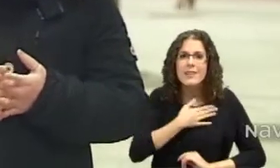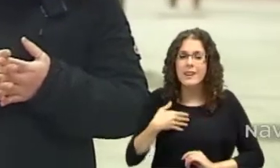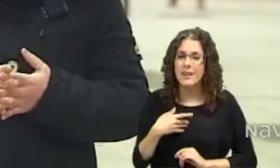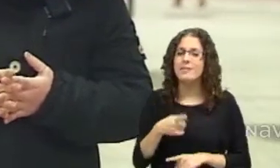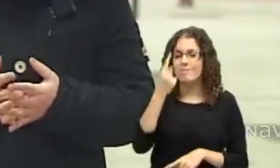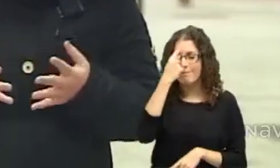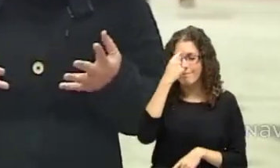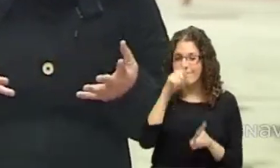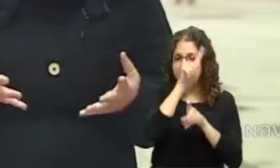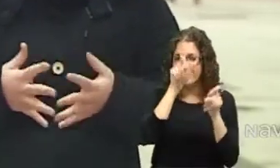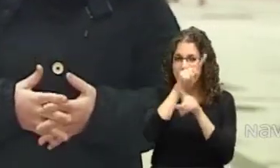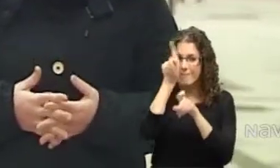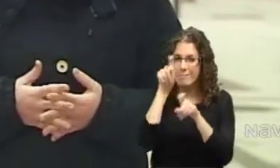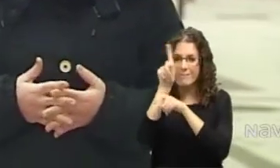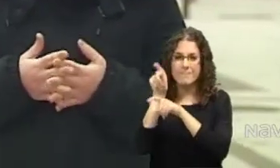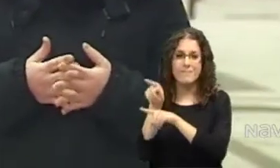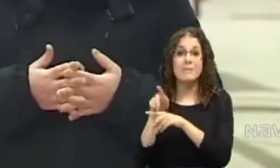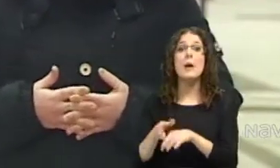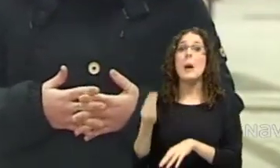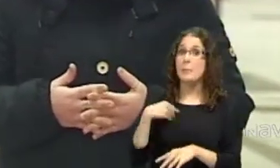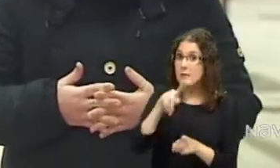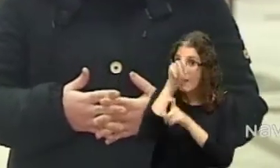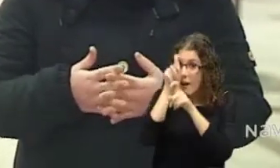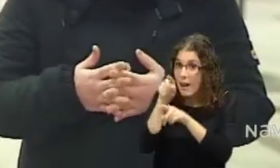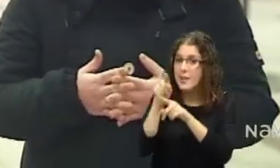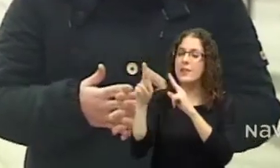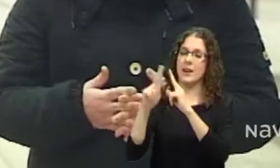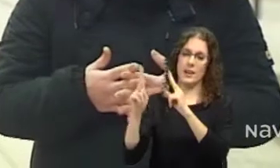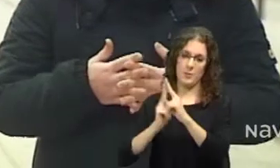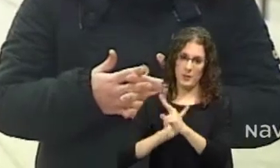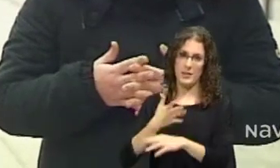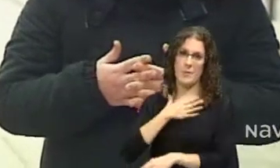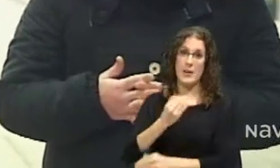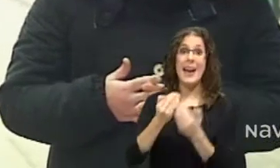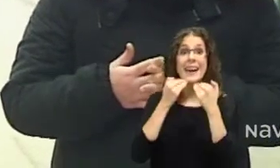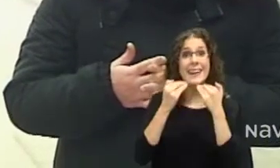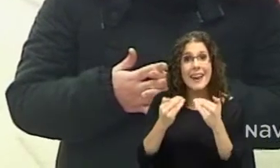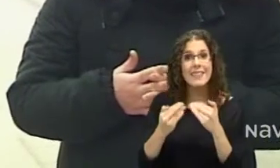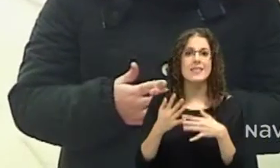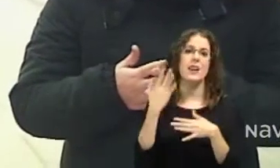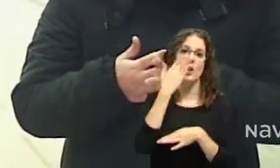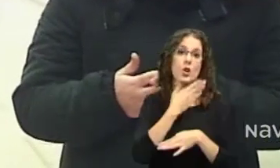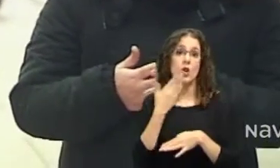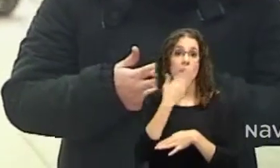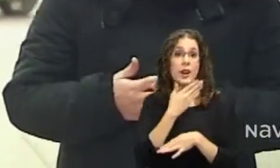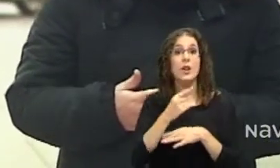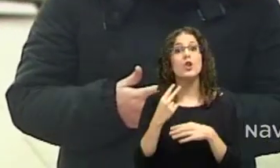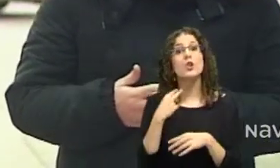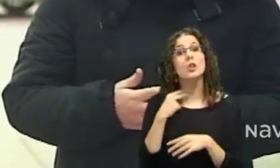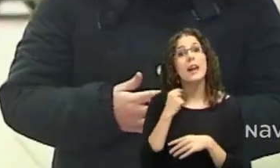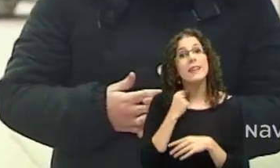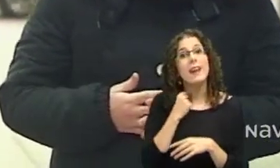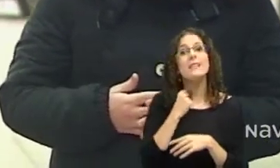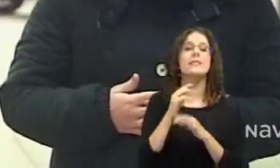un nuevo proyecto. Interrogantes a los que podéis dar solución gracias al Colegio Notarial de Navarra y su servicio de